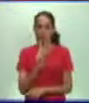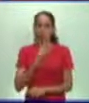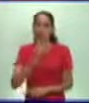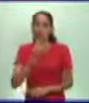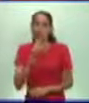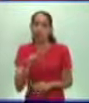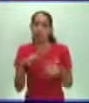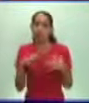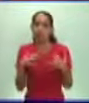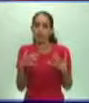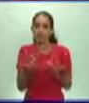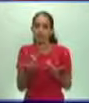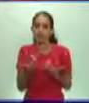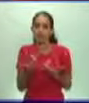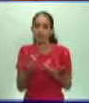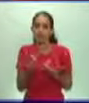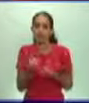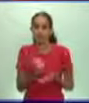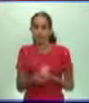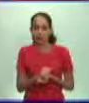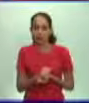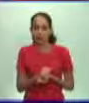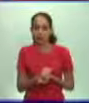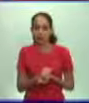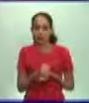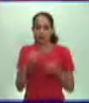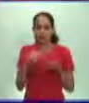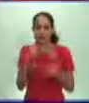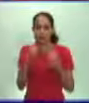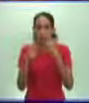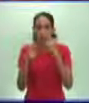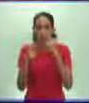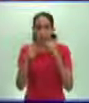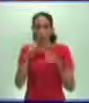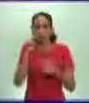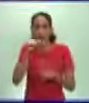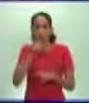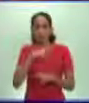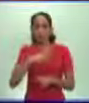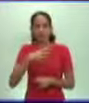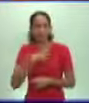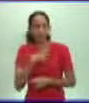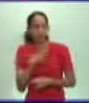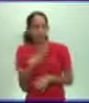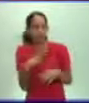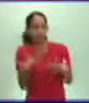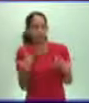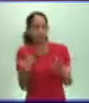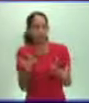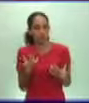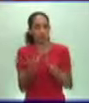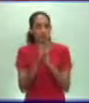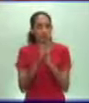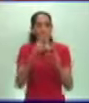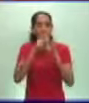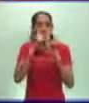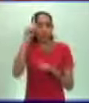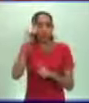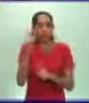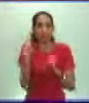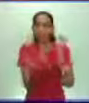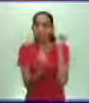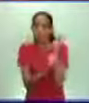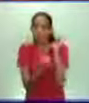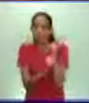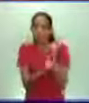comiencen a darse manifestaciones. Primero en contra de ese poder de la Iglesia que se hace muy fuerte, que se hace muy poderoso. Y